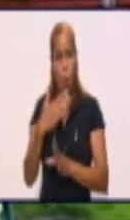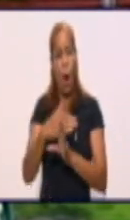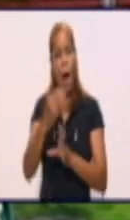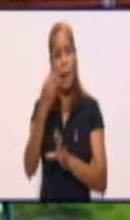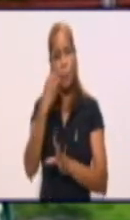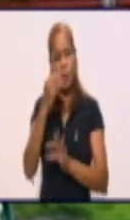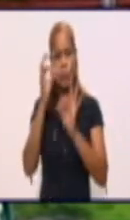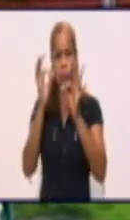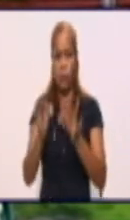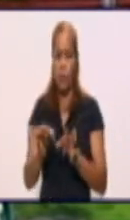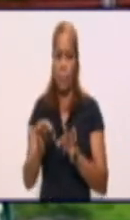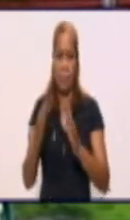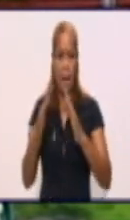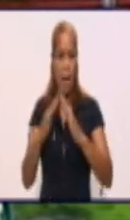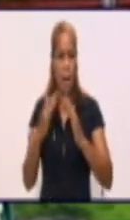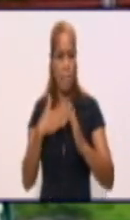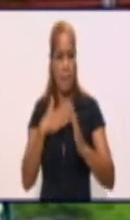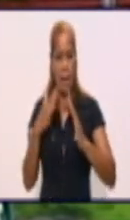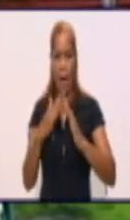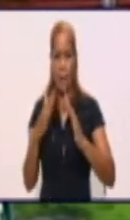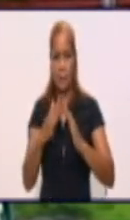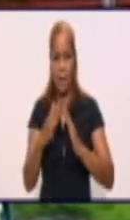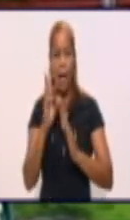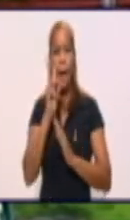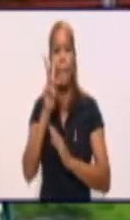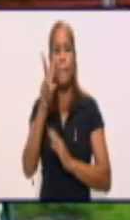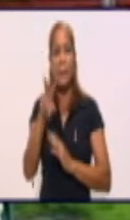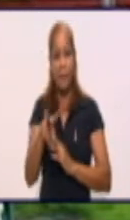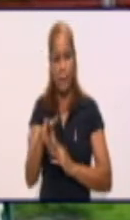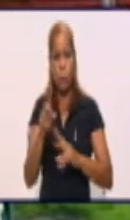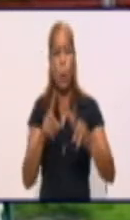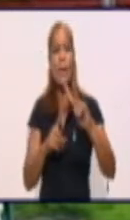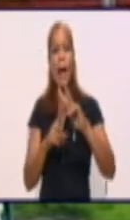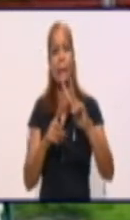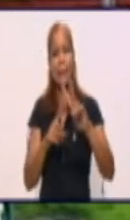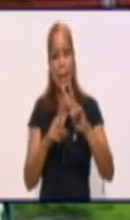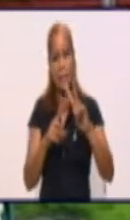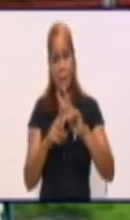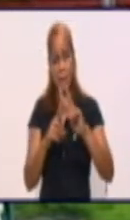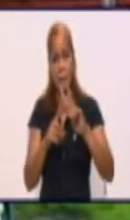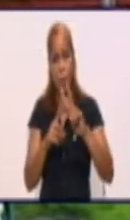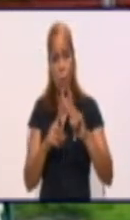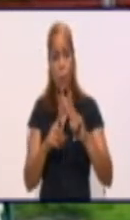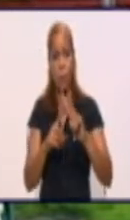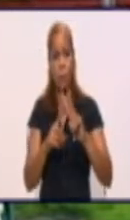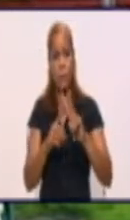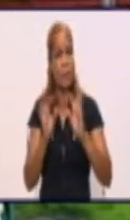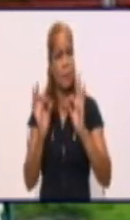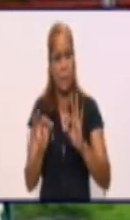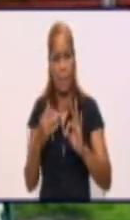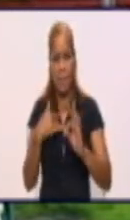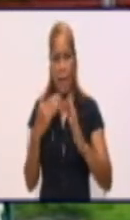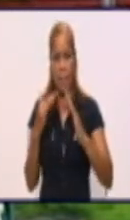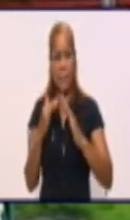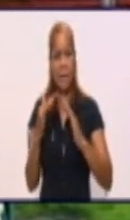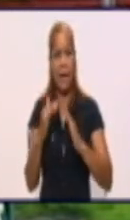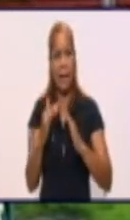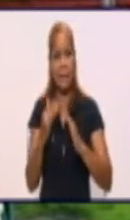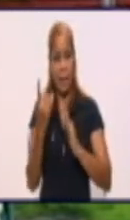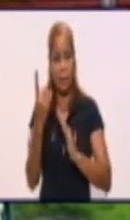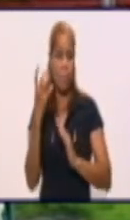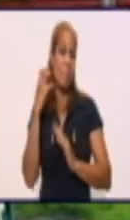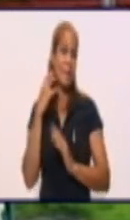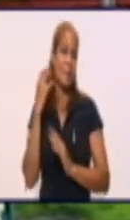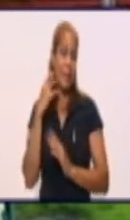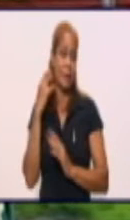programa allá en Manzanillo, Villa Dóniga, una persona allá mayor que me comentaba